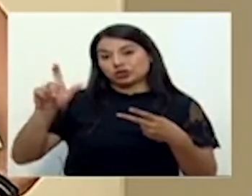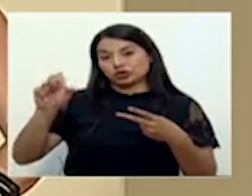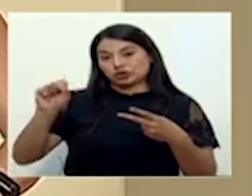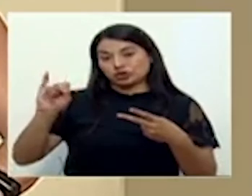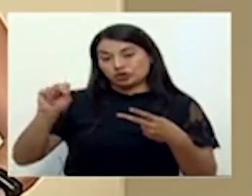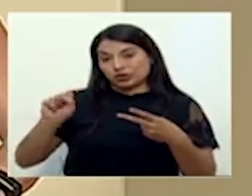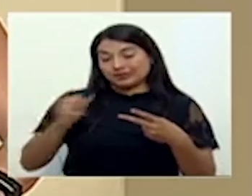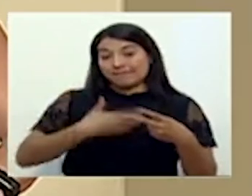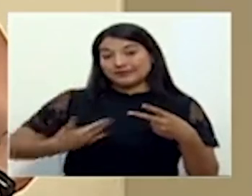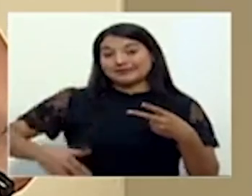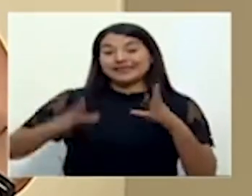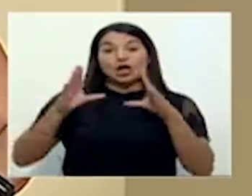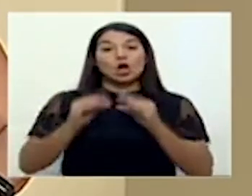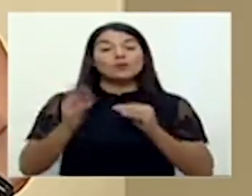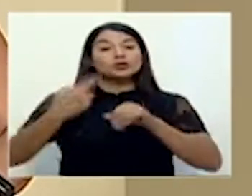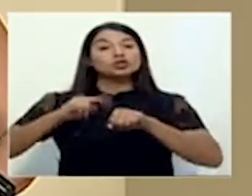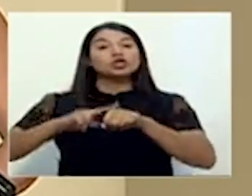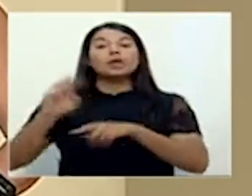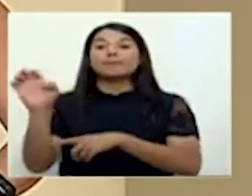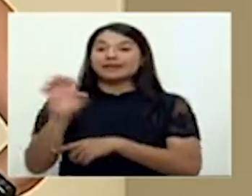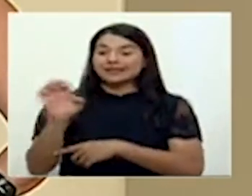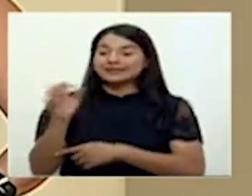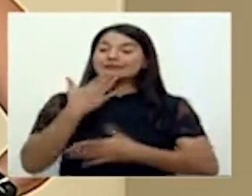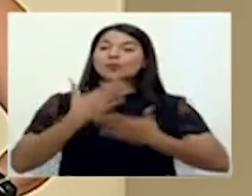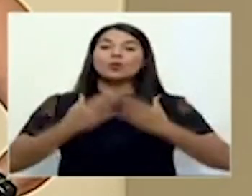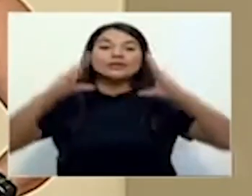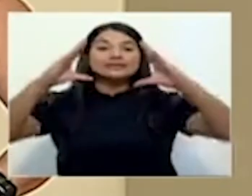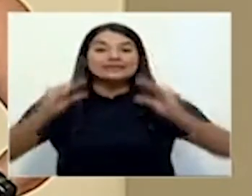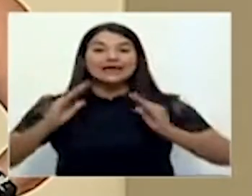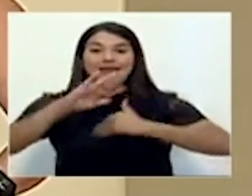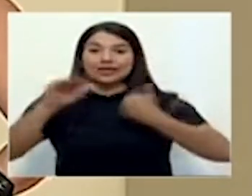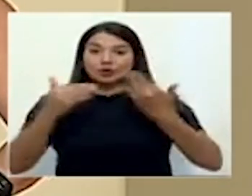y a todos que siguen esta transmisión.